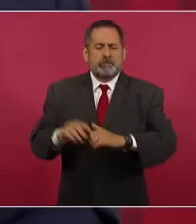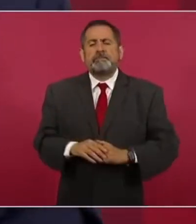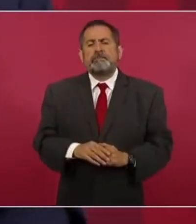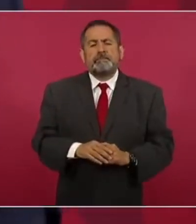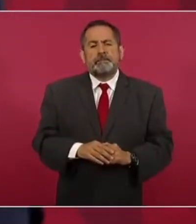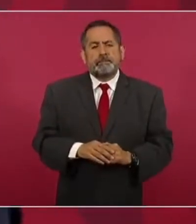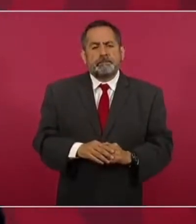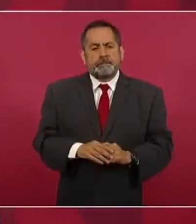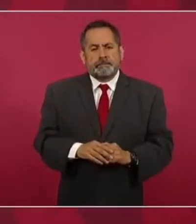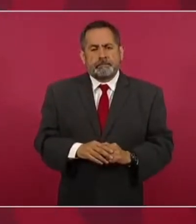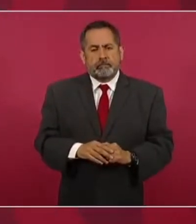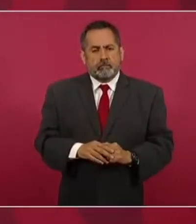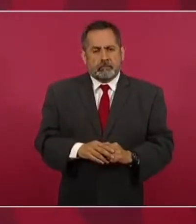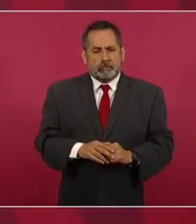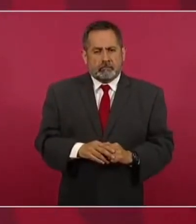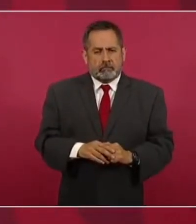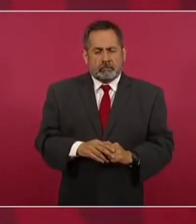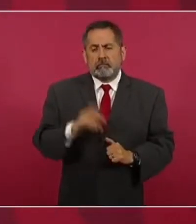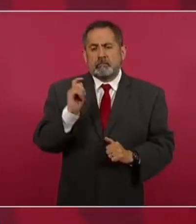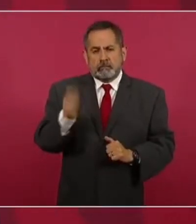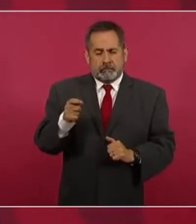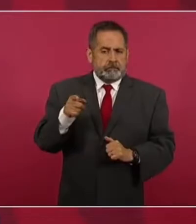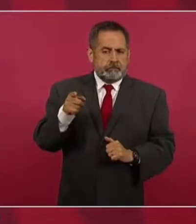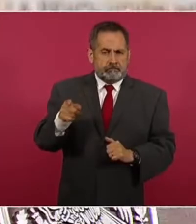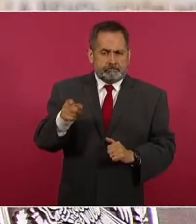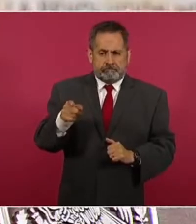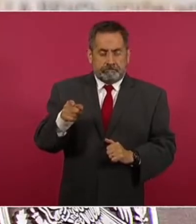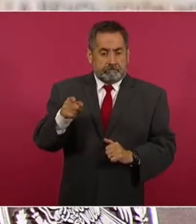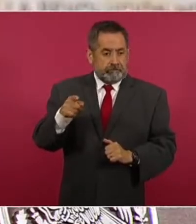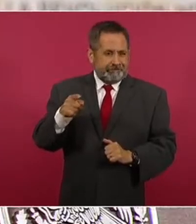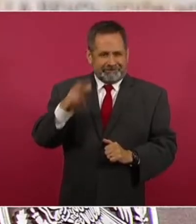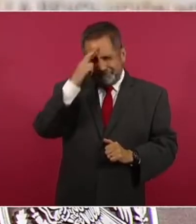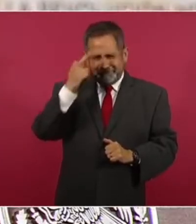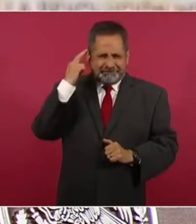Es una batalla que permite